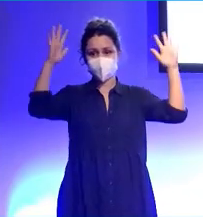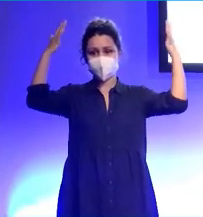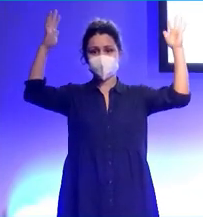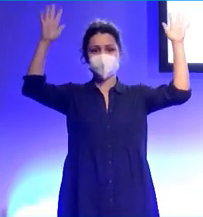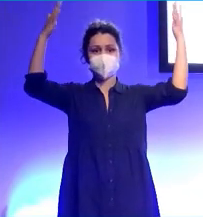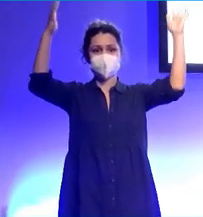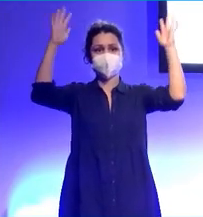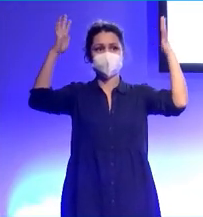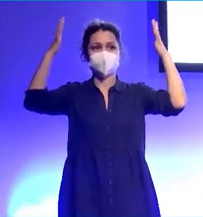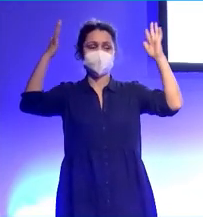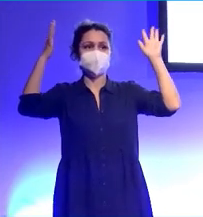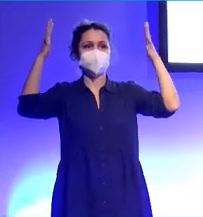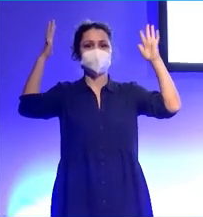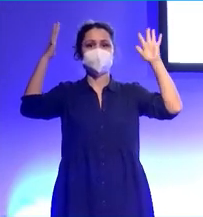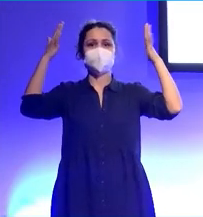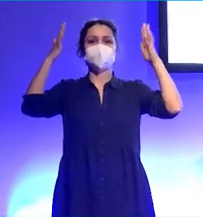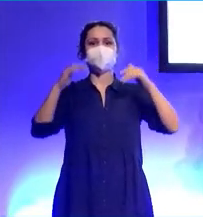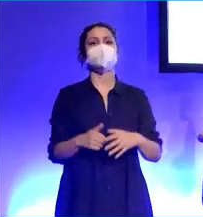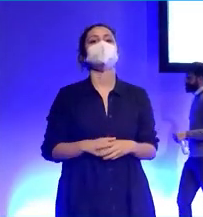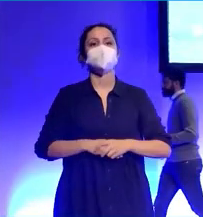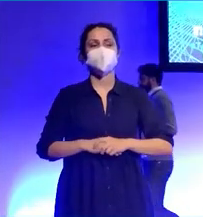¡Gracias! ¡Gracias! ¡Gracias! ¡Gracias!